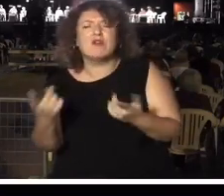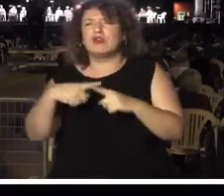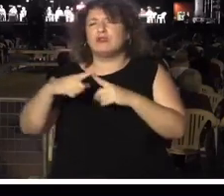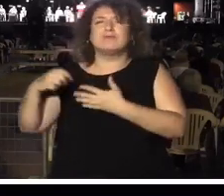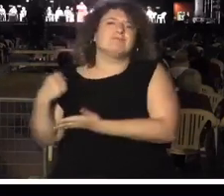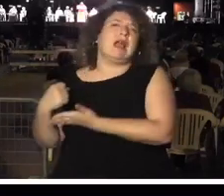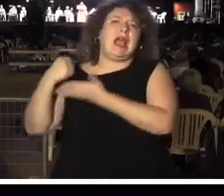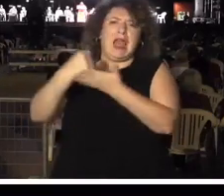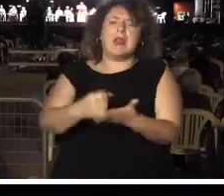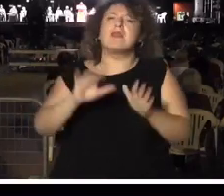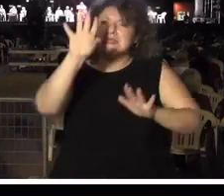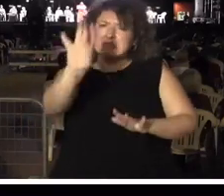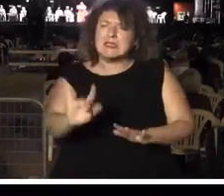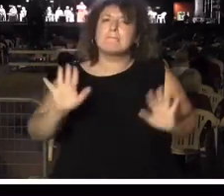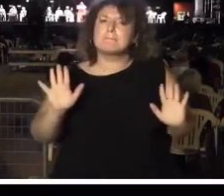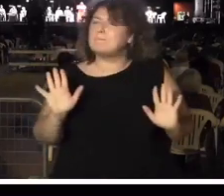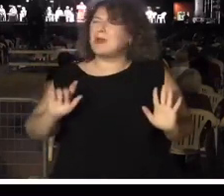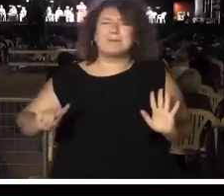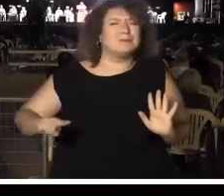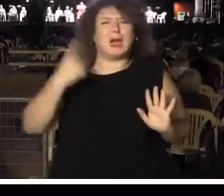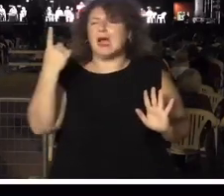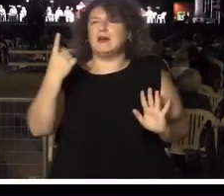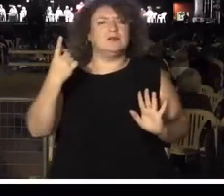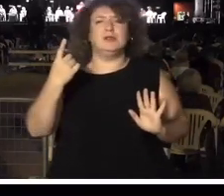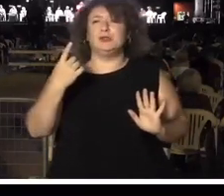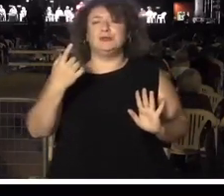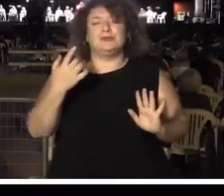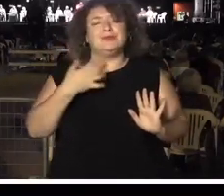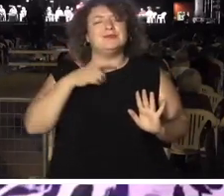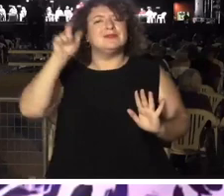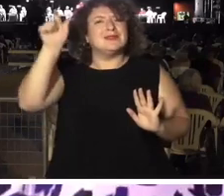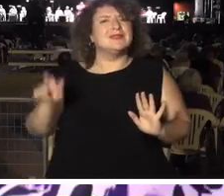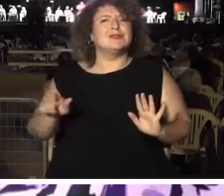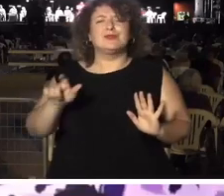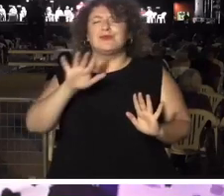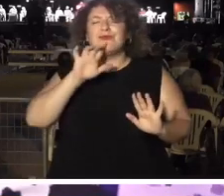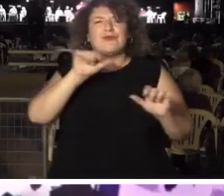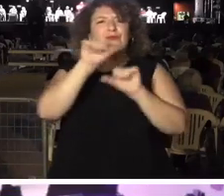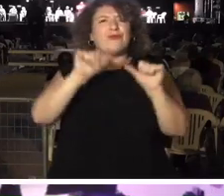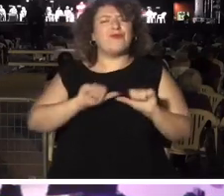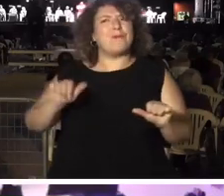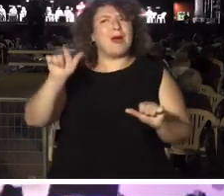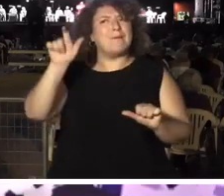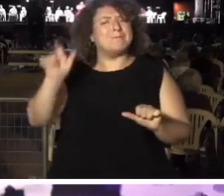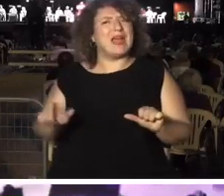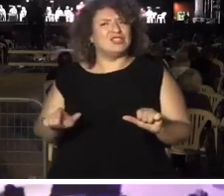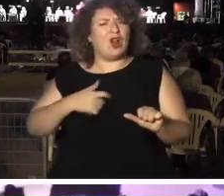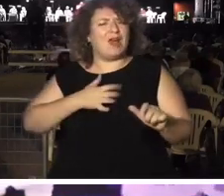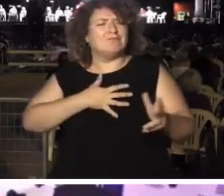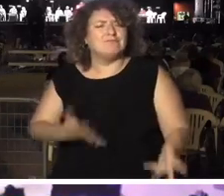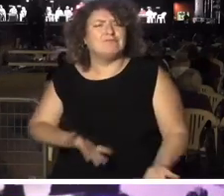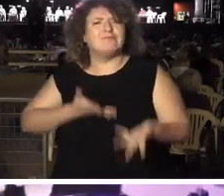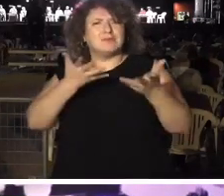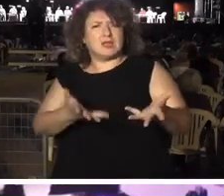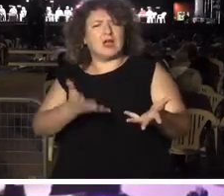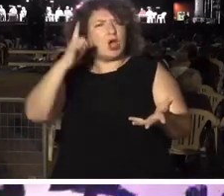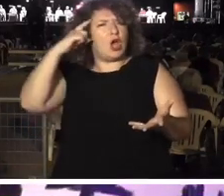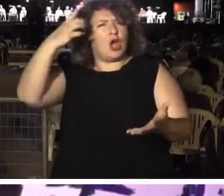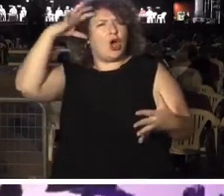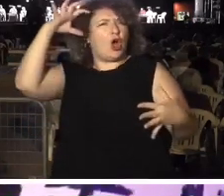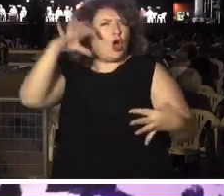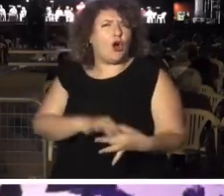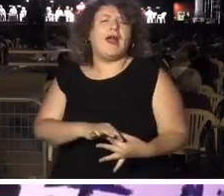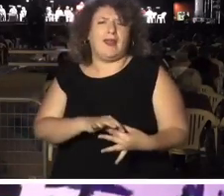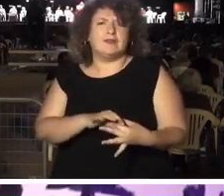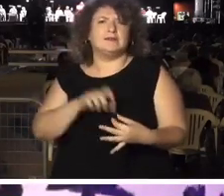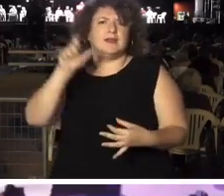demás, pero desde luego el legado que es insustituible fue la maravillosa persona entregada, coherente, que fue